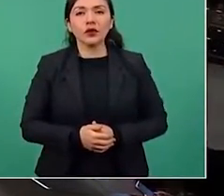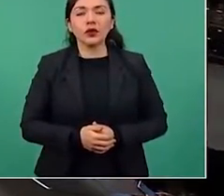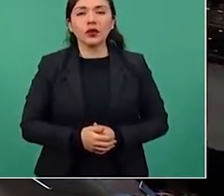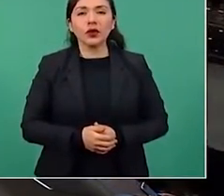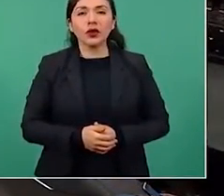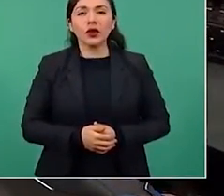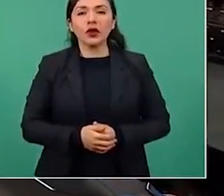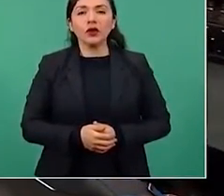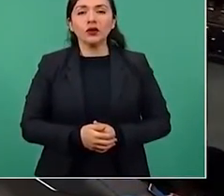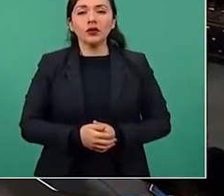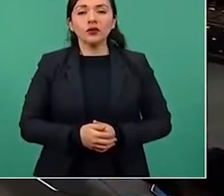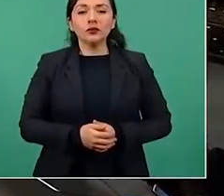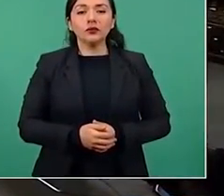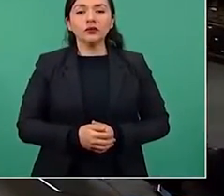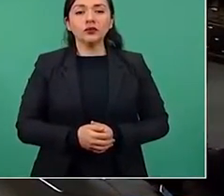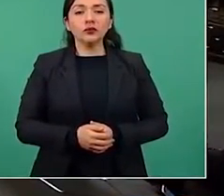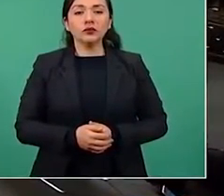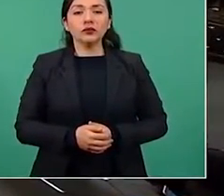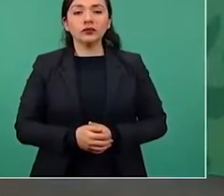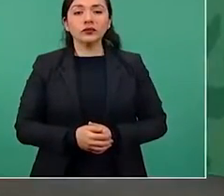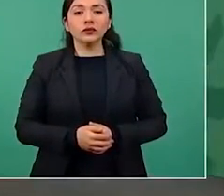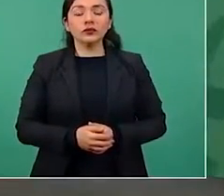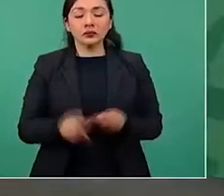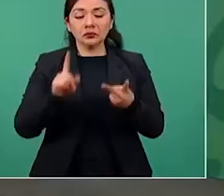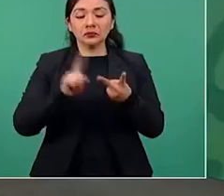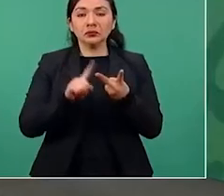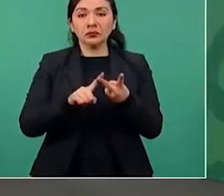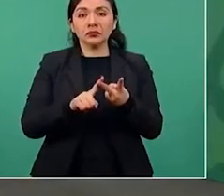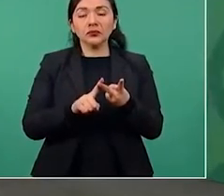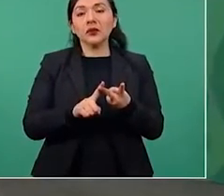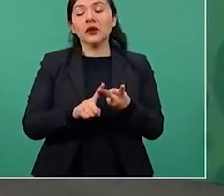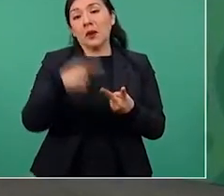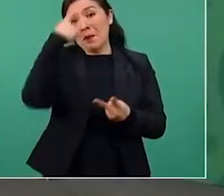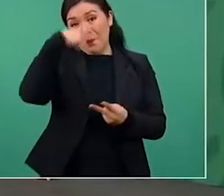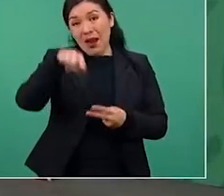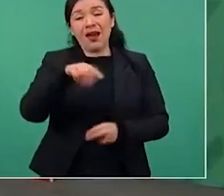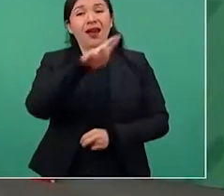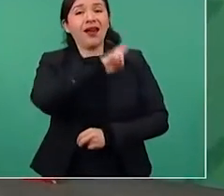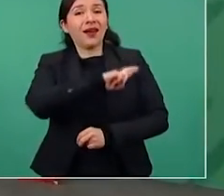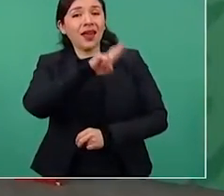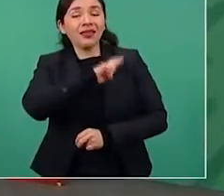¿Cuánto en compra o renta de vehículos?